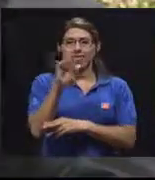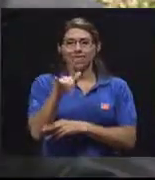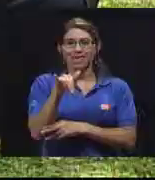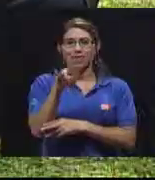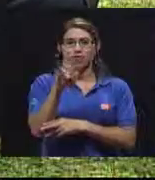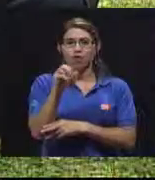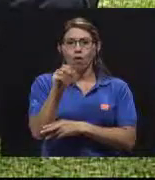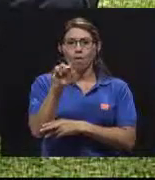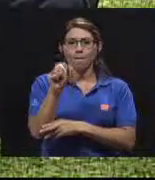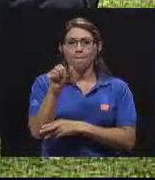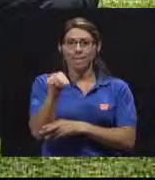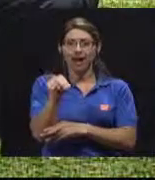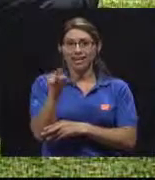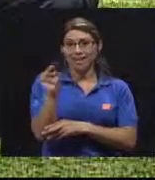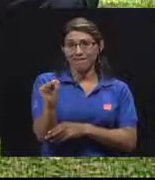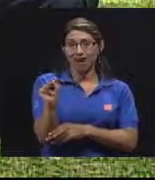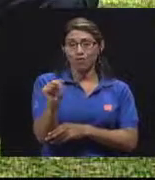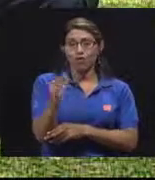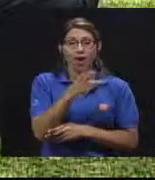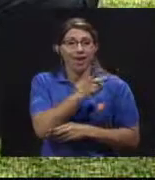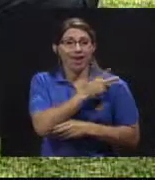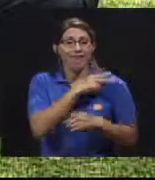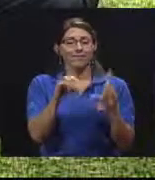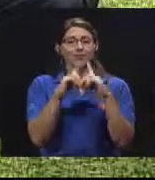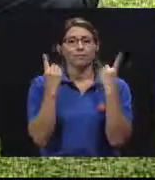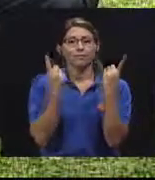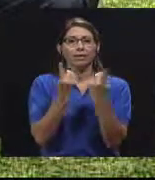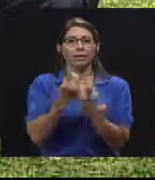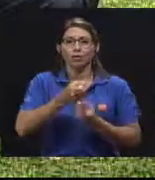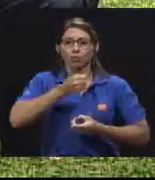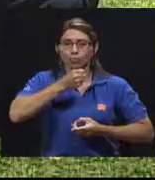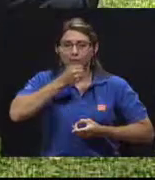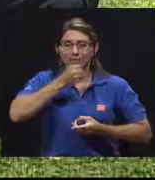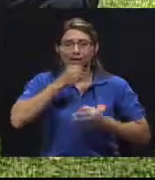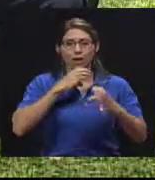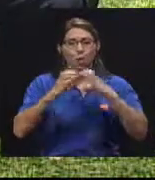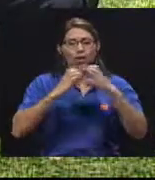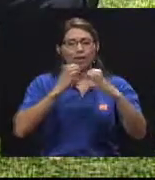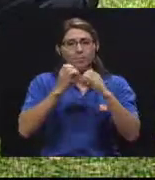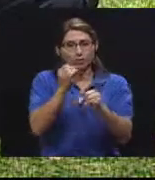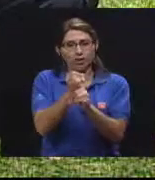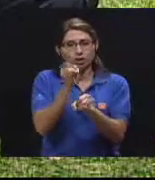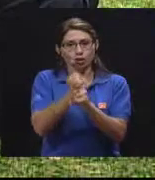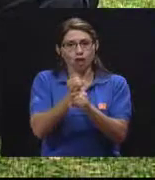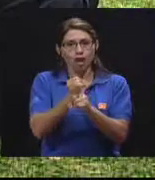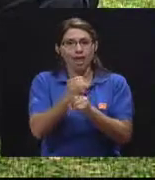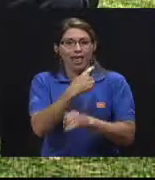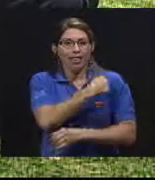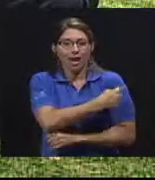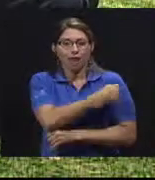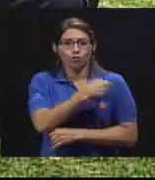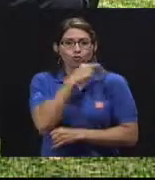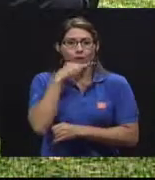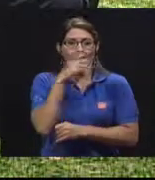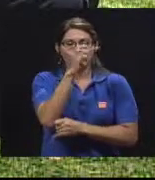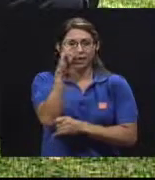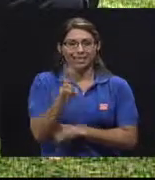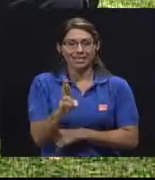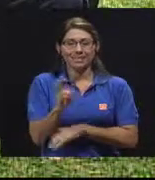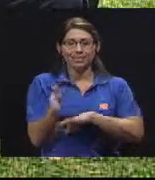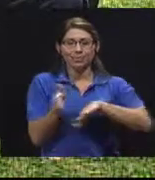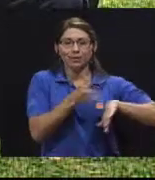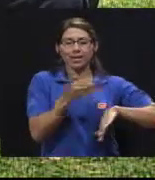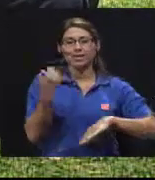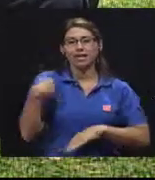señor Freddy Román Navarro, jefe del Departamento de Prensa y Comunicación Institucional de la Cruz Roja